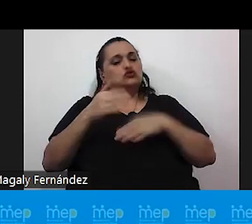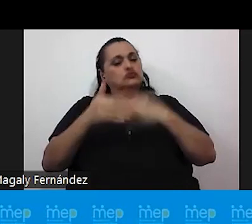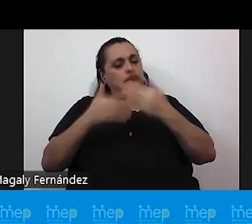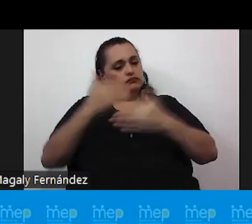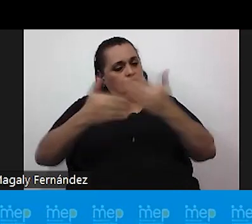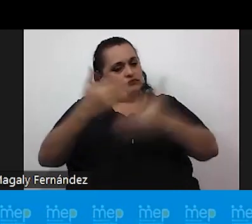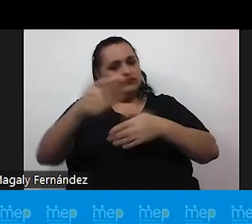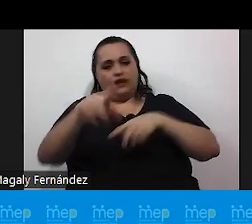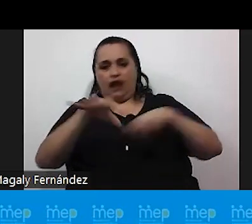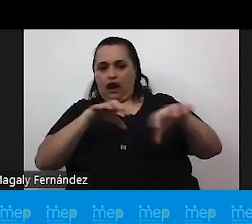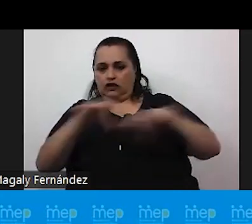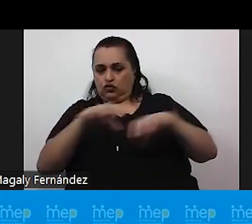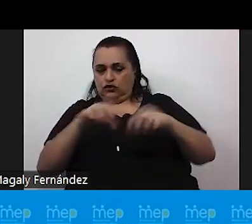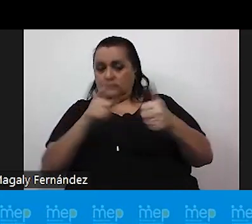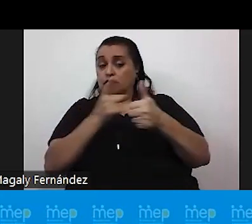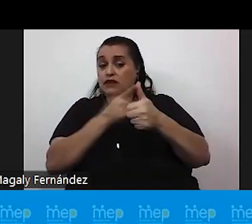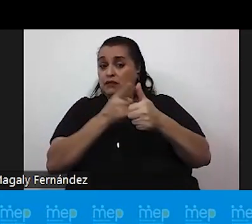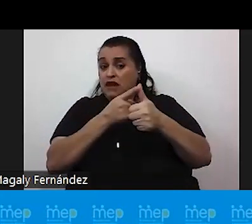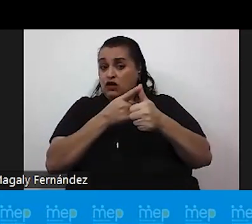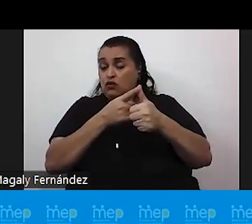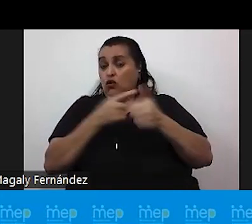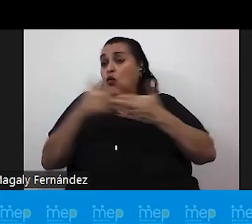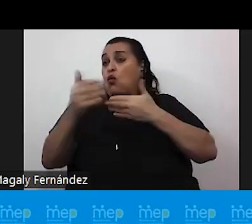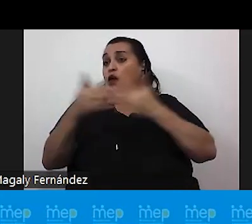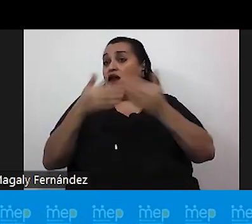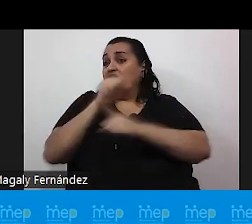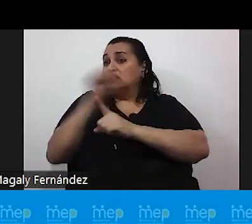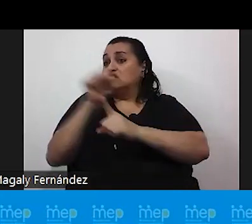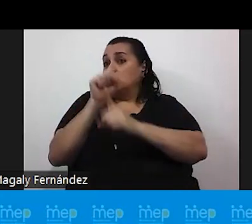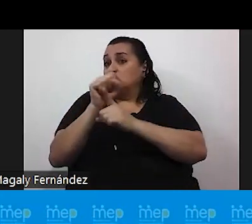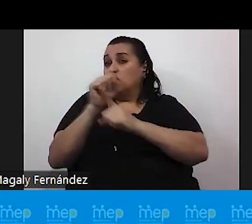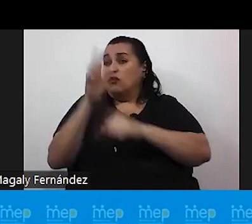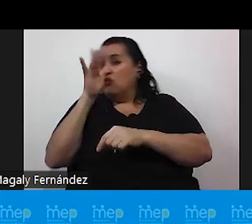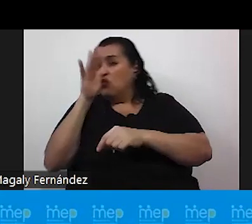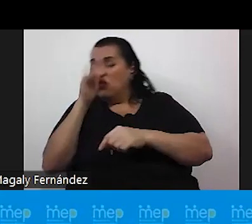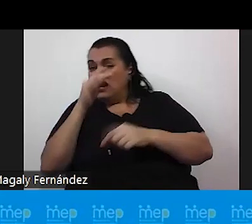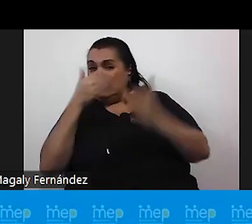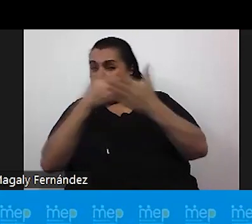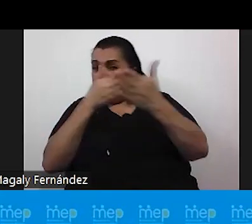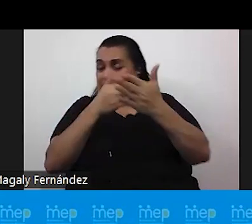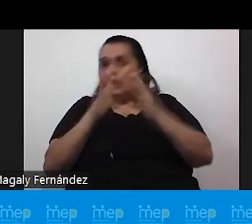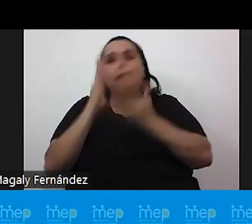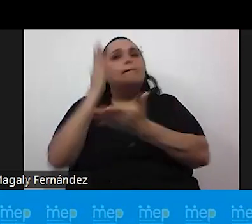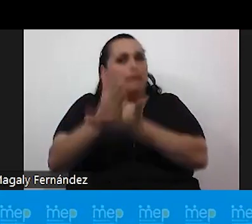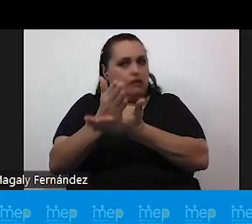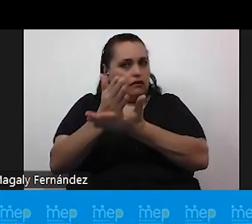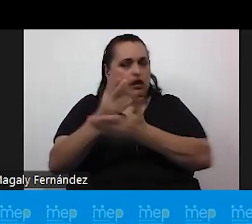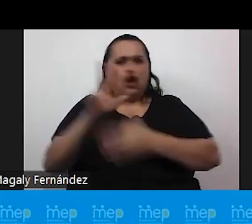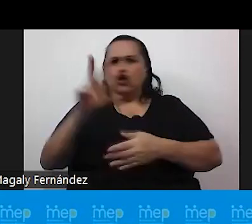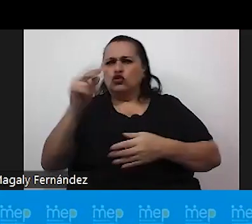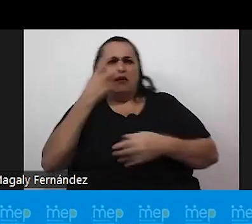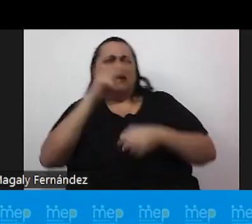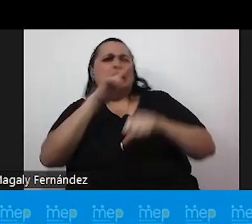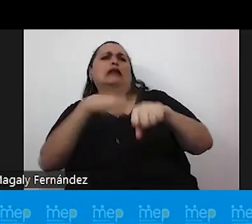acciones la primera de ellas detener cualquier situación de bullying contra la población LGTB no naturalizar la violencia